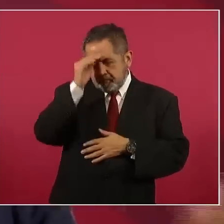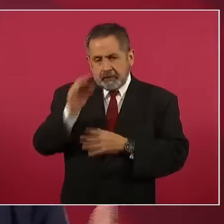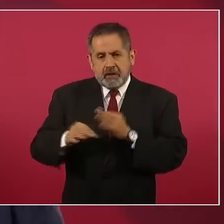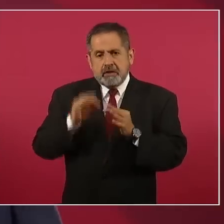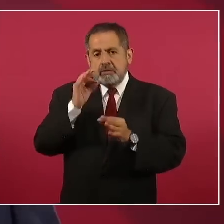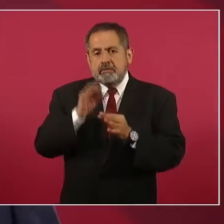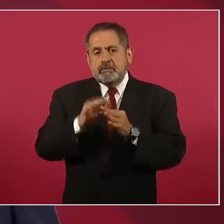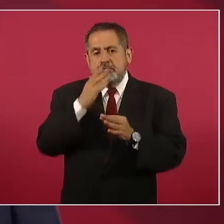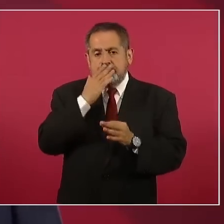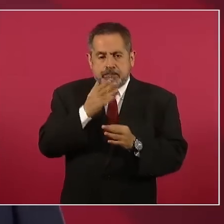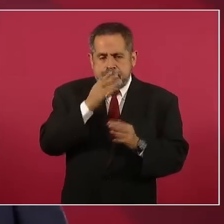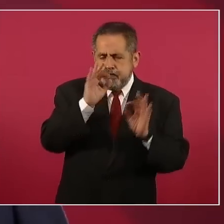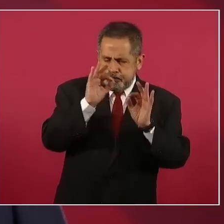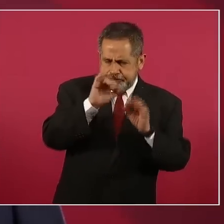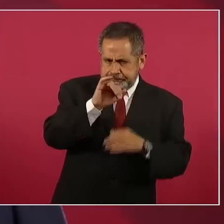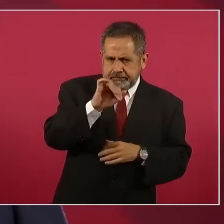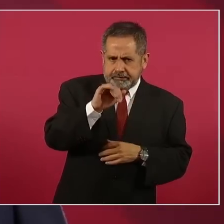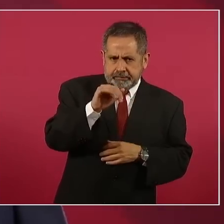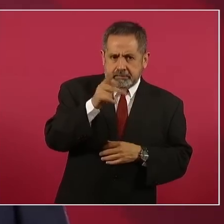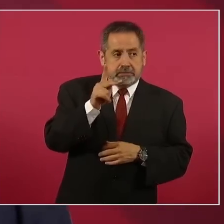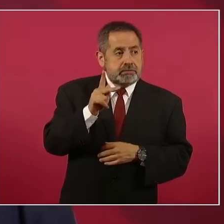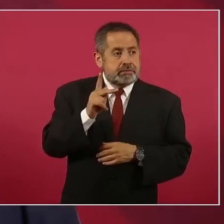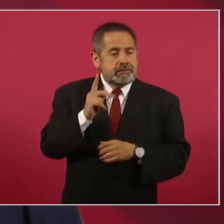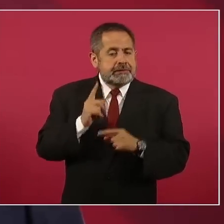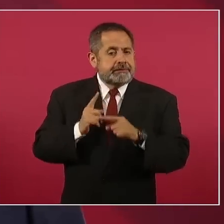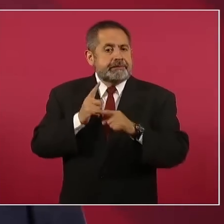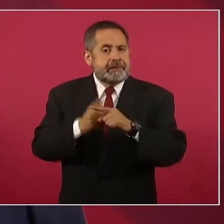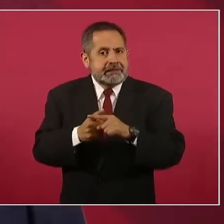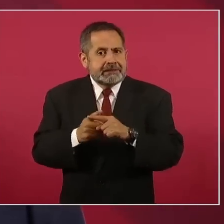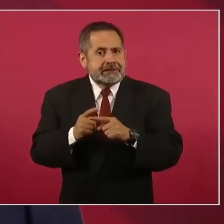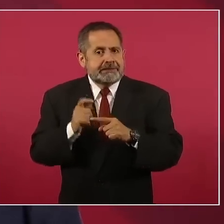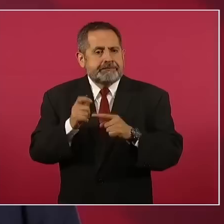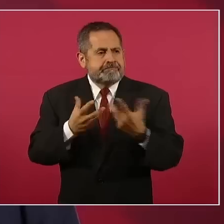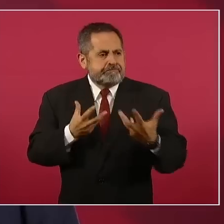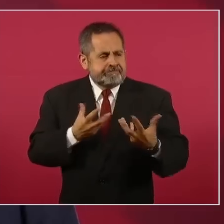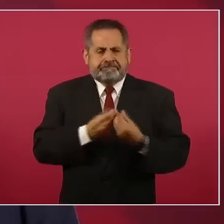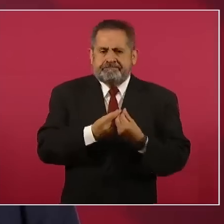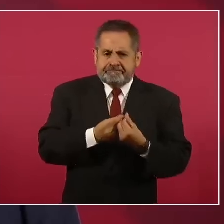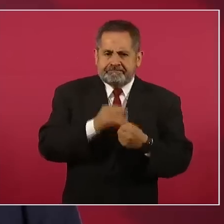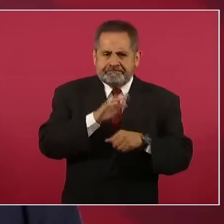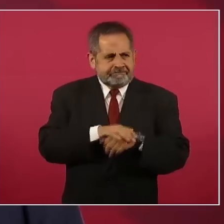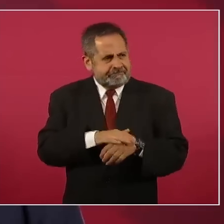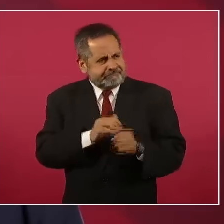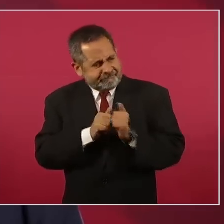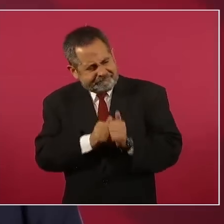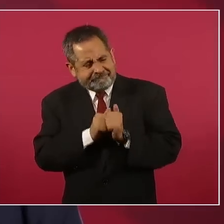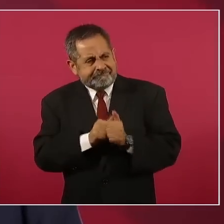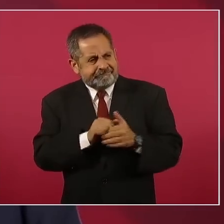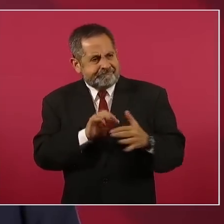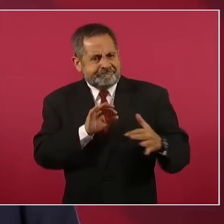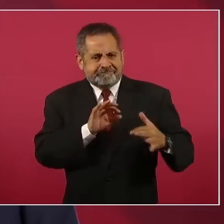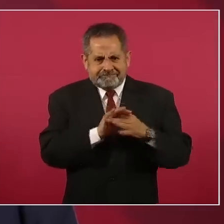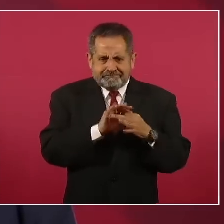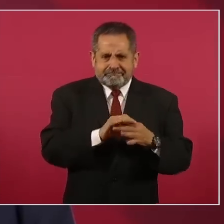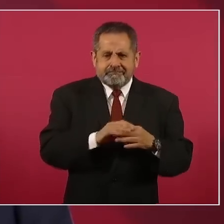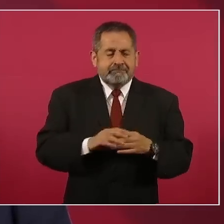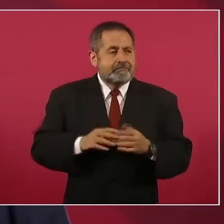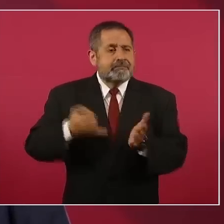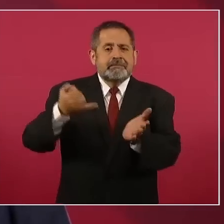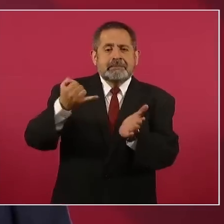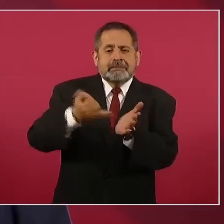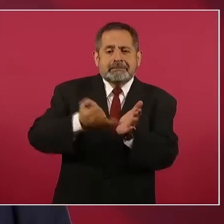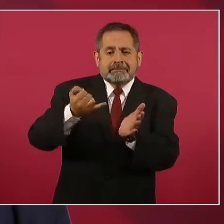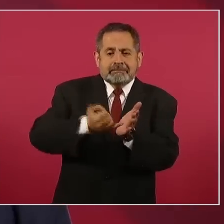procurar unirnos más, quitar aranceles